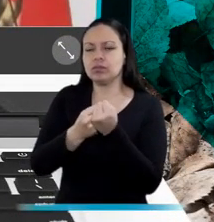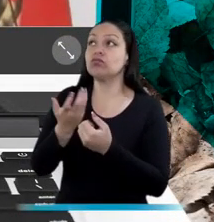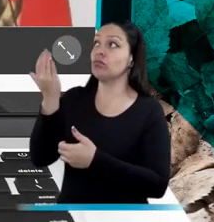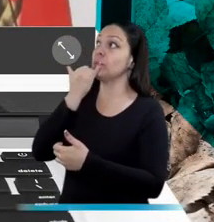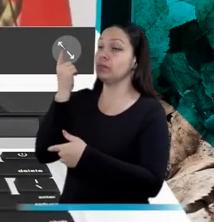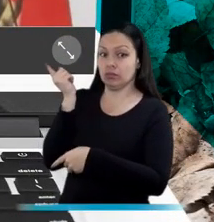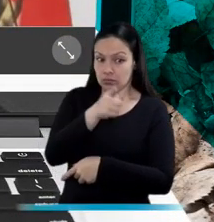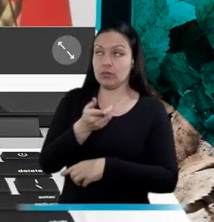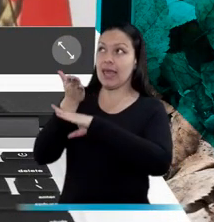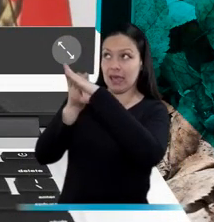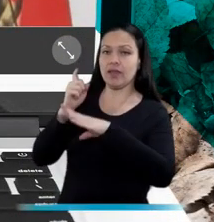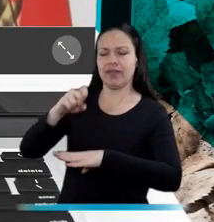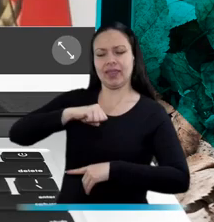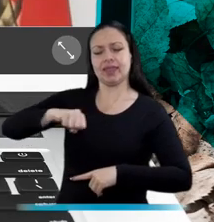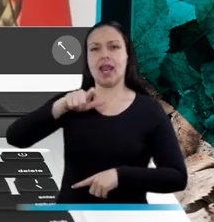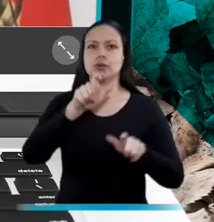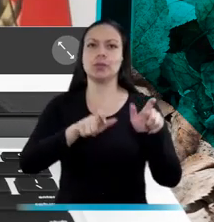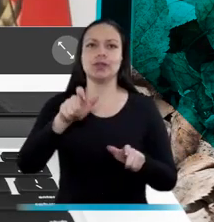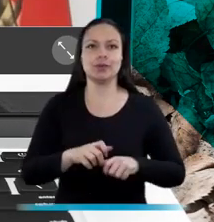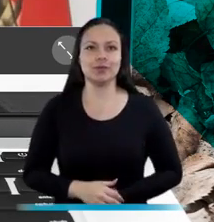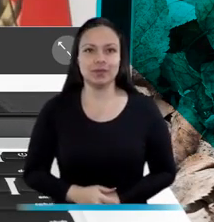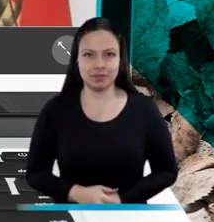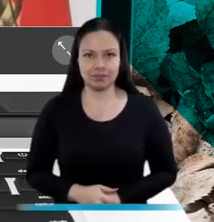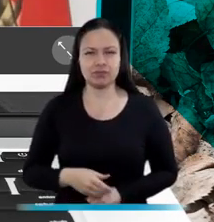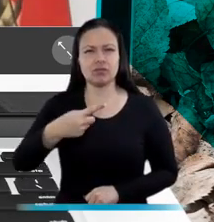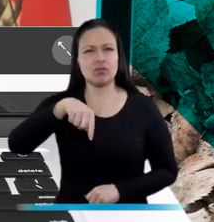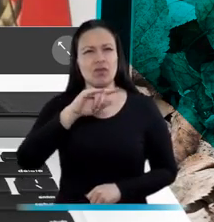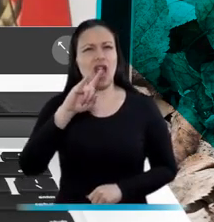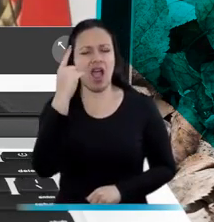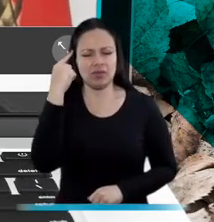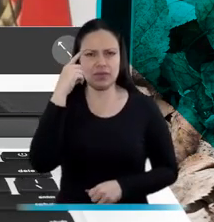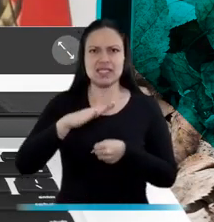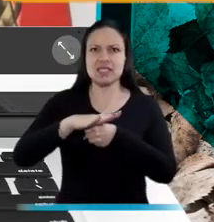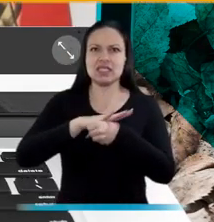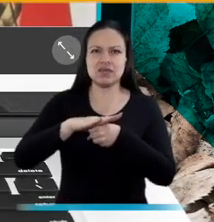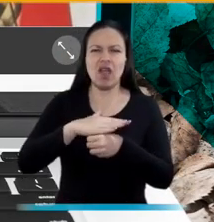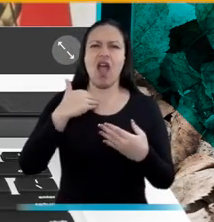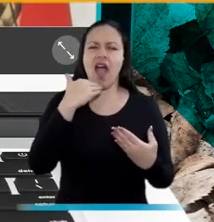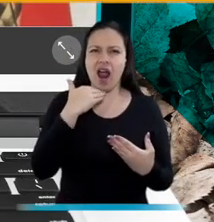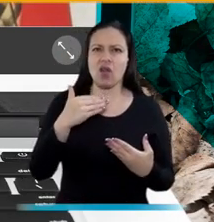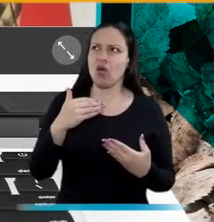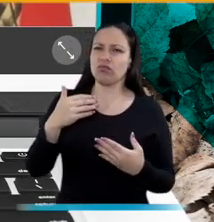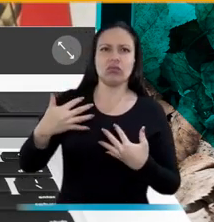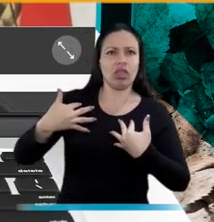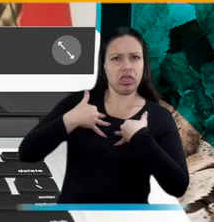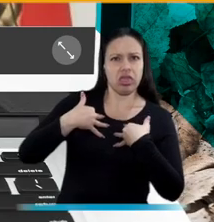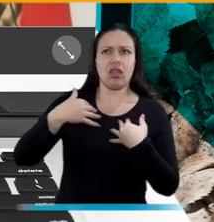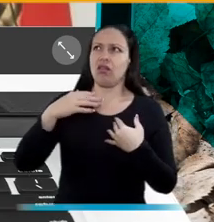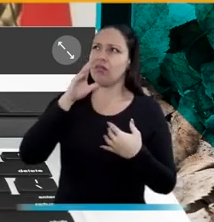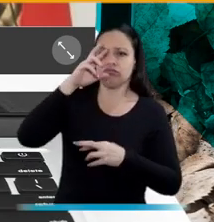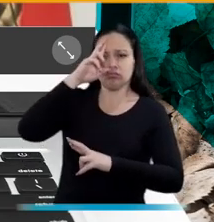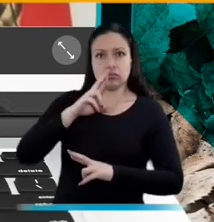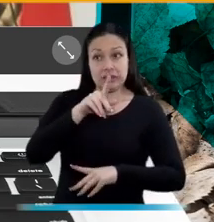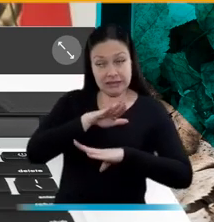Delegada para la Salud está para eso, para acompañarlo y para exigir que se garantice derecho en plenas condiciones. Cualquier circunstancia que